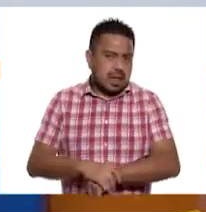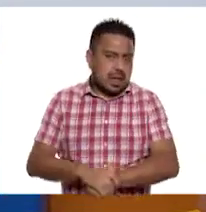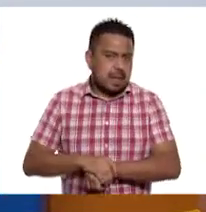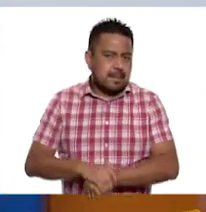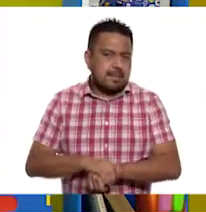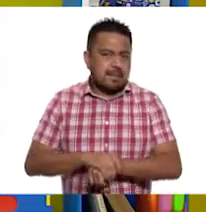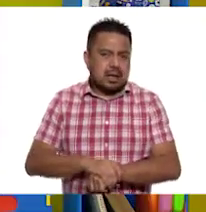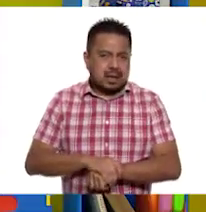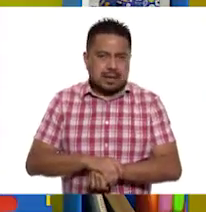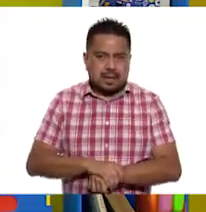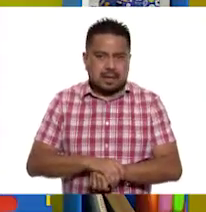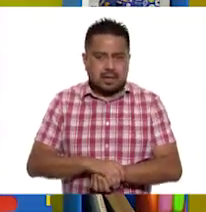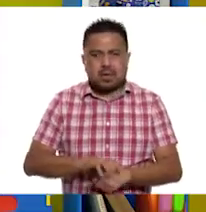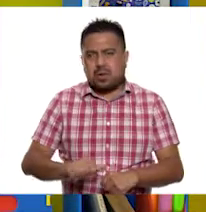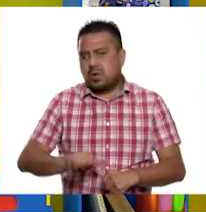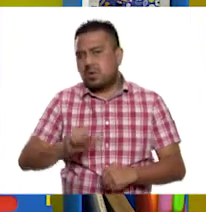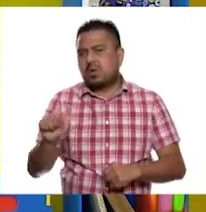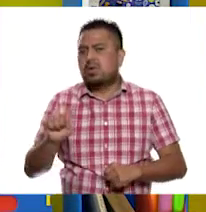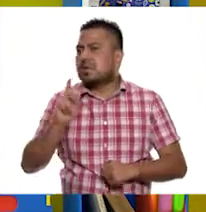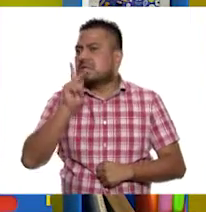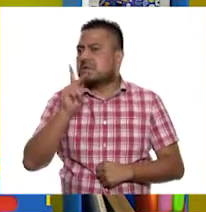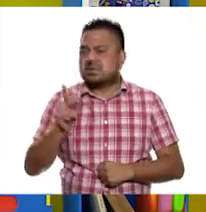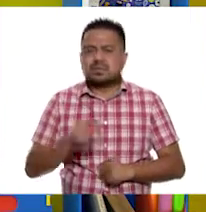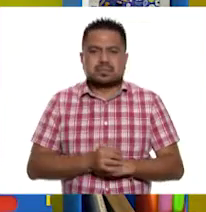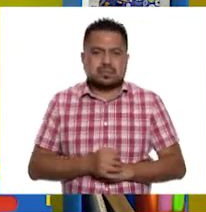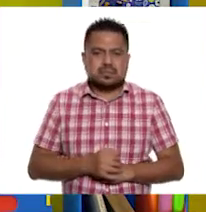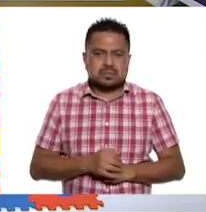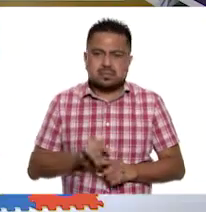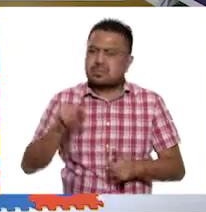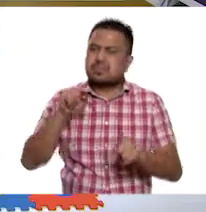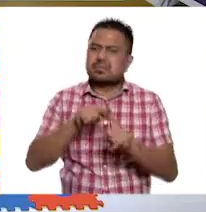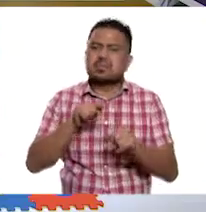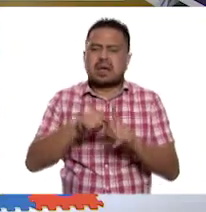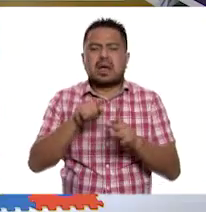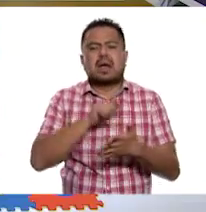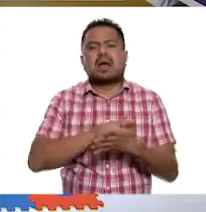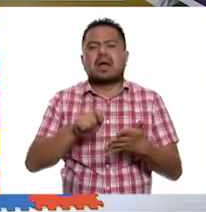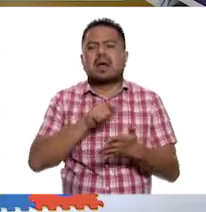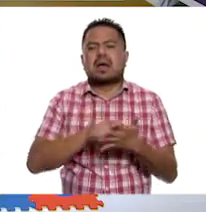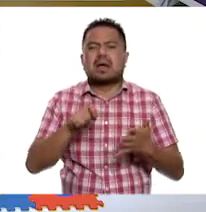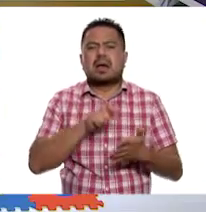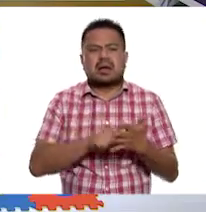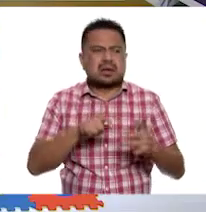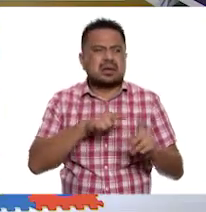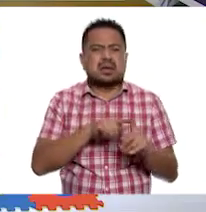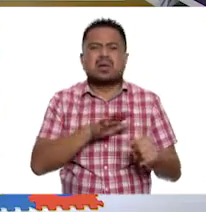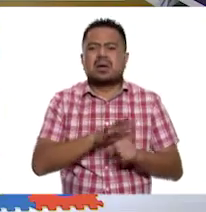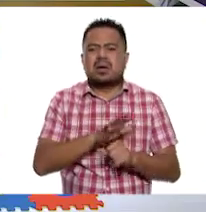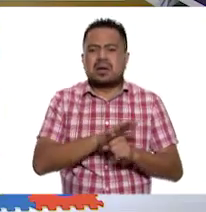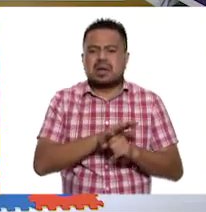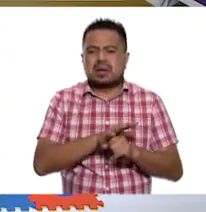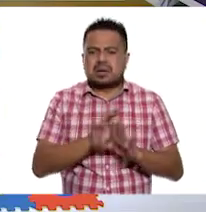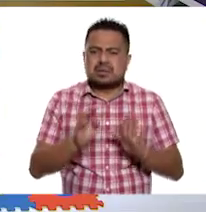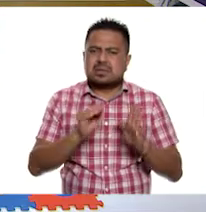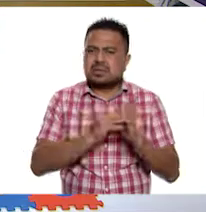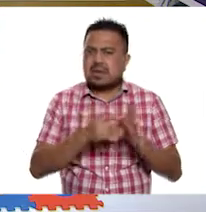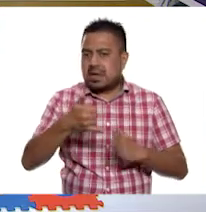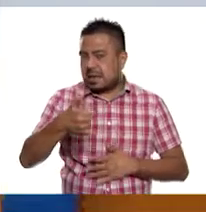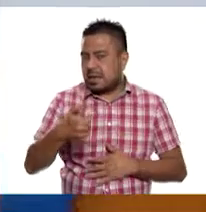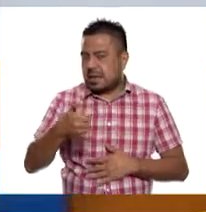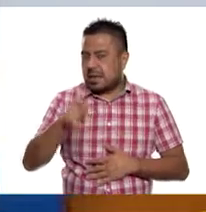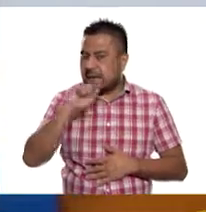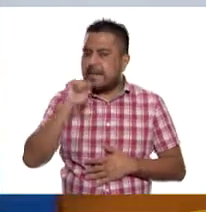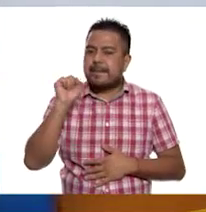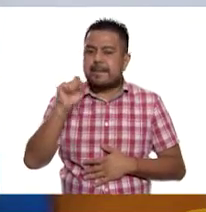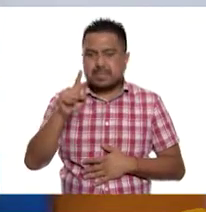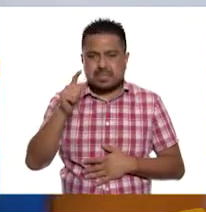Amigos, otra palabra. Y aquí anota, Michelle, esta I. La I latina,